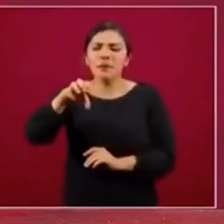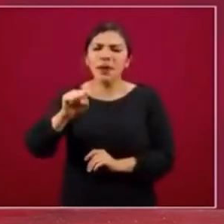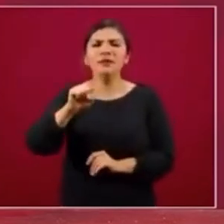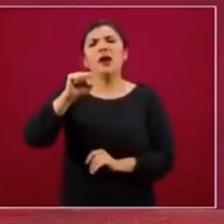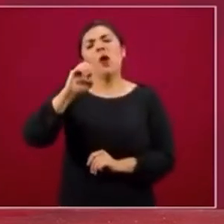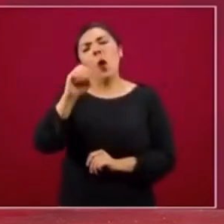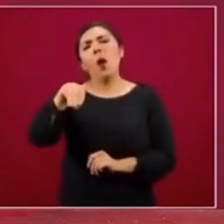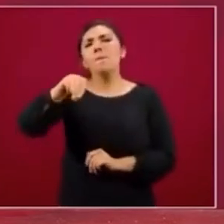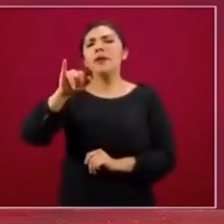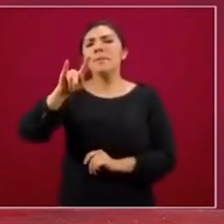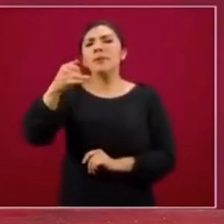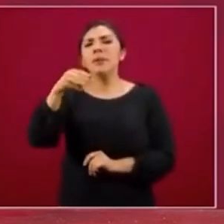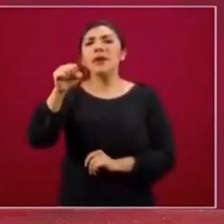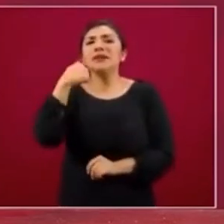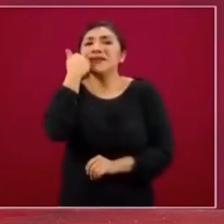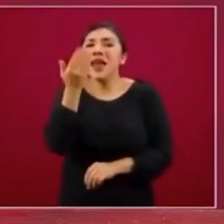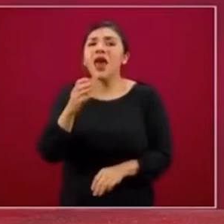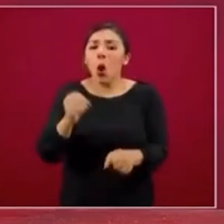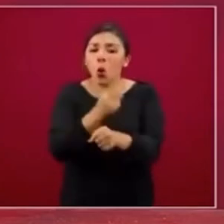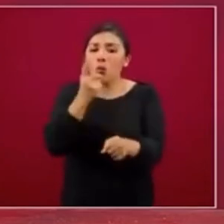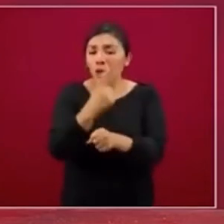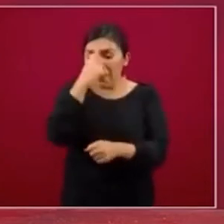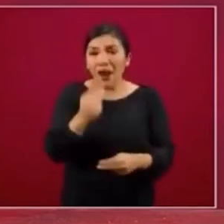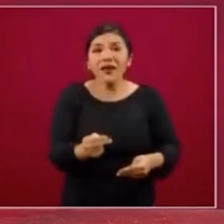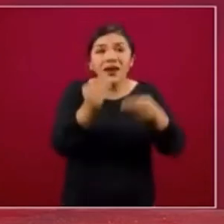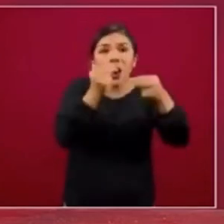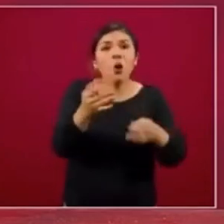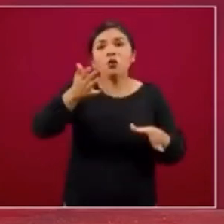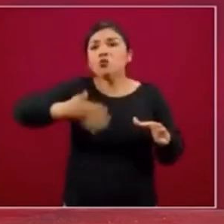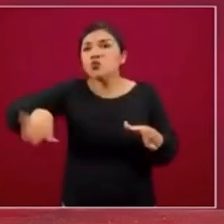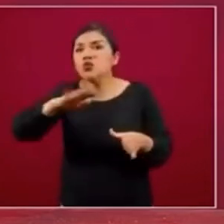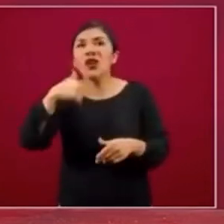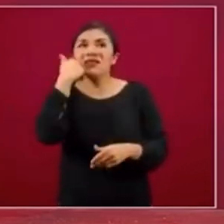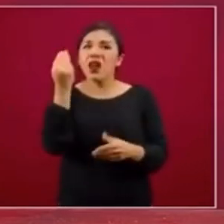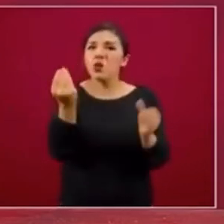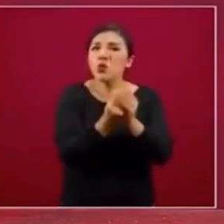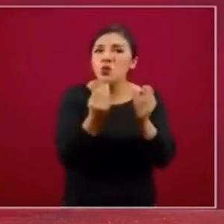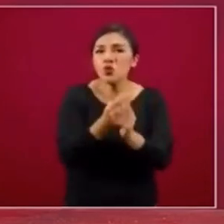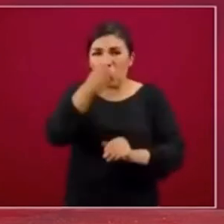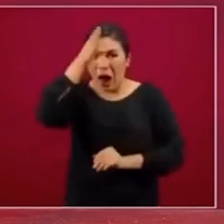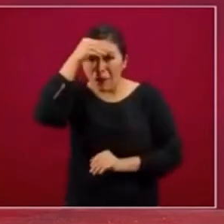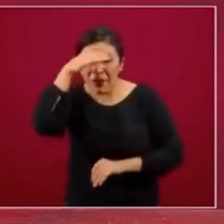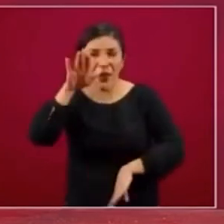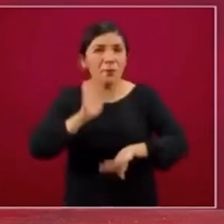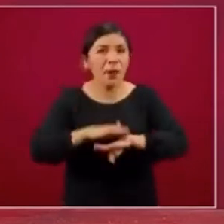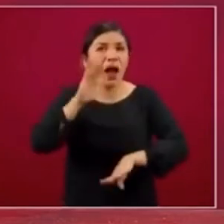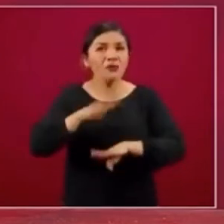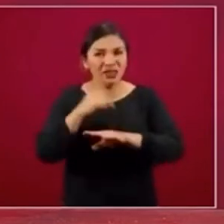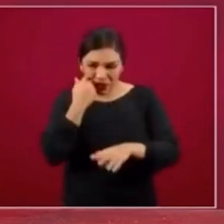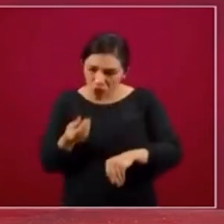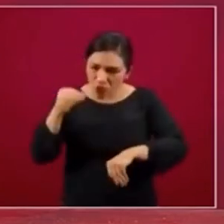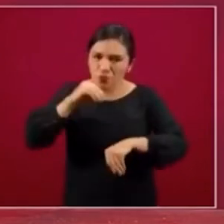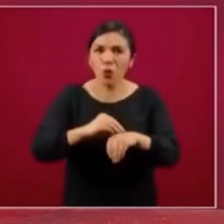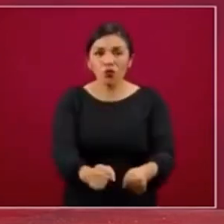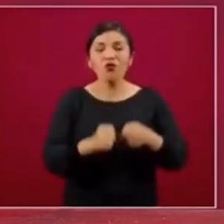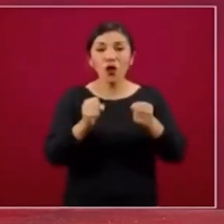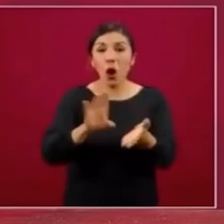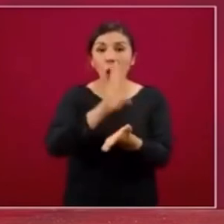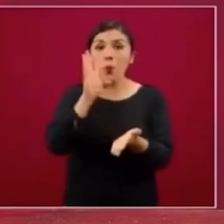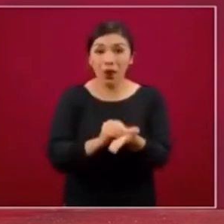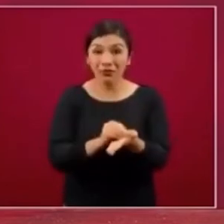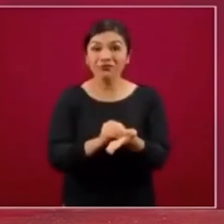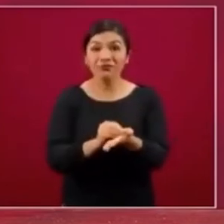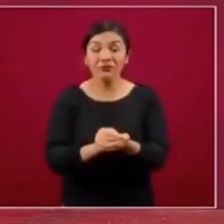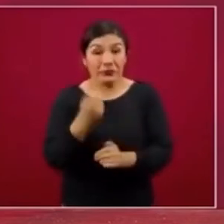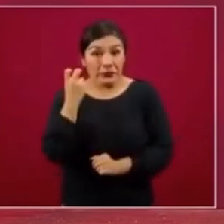oportunidades de negocio, que están buscando capacitarse, que están buscando consolidarse. Para